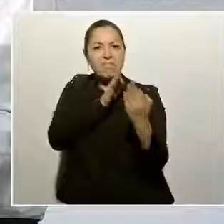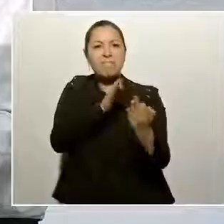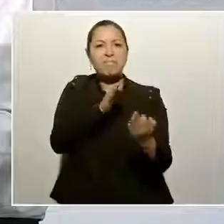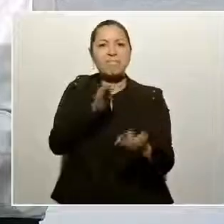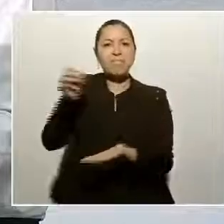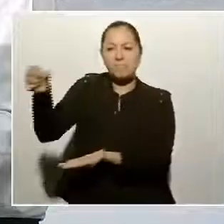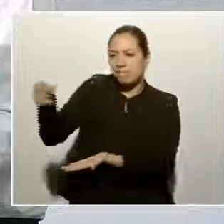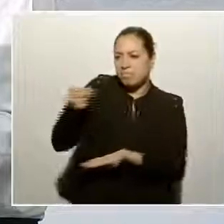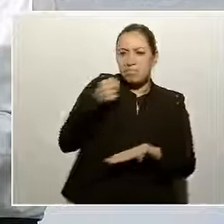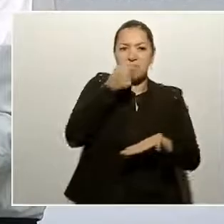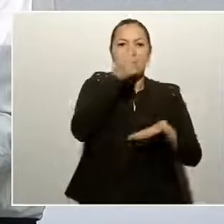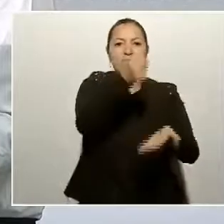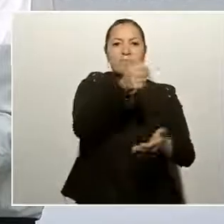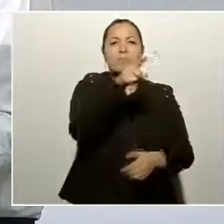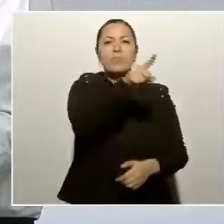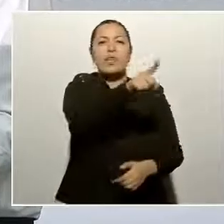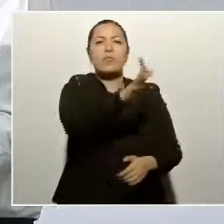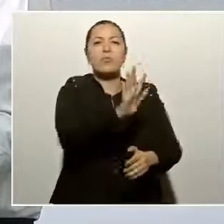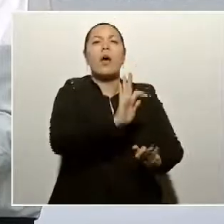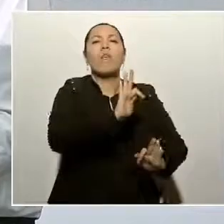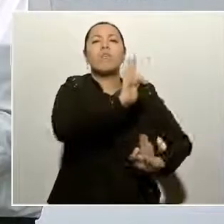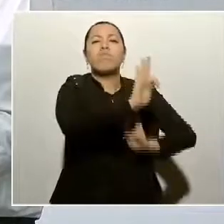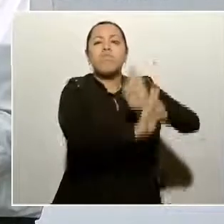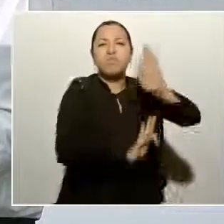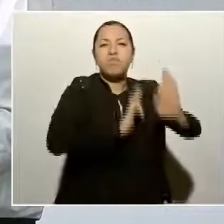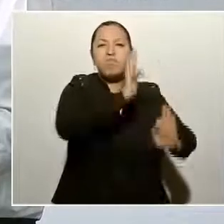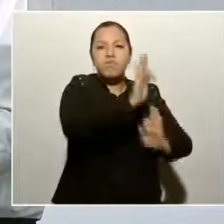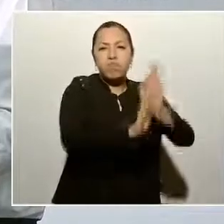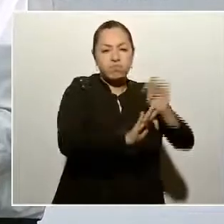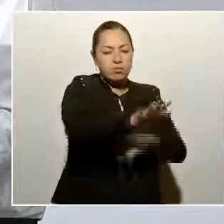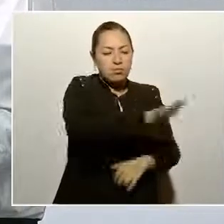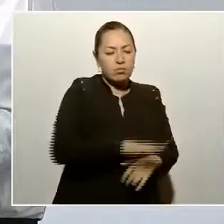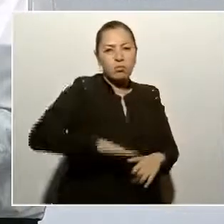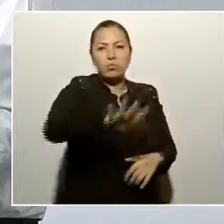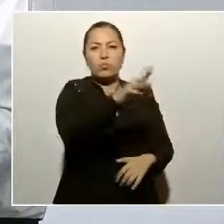de las instalaciones educativas.